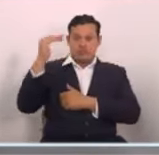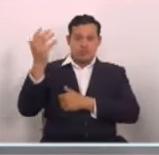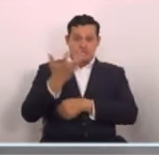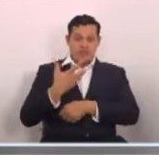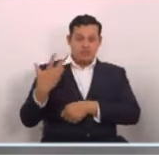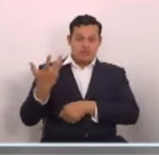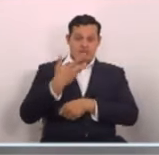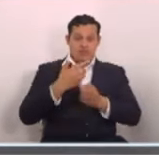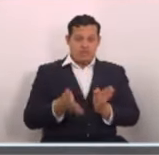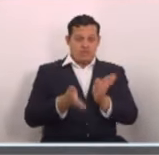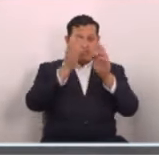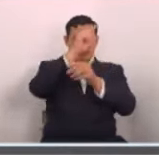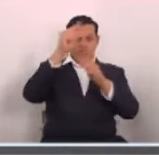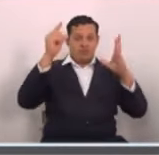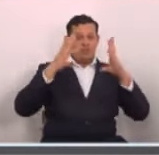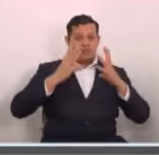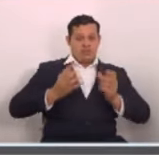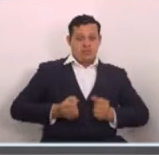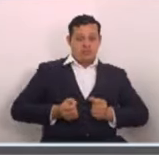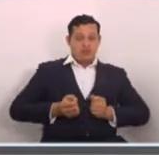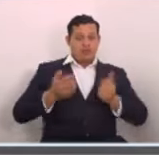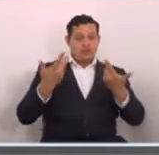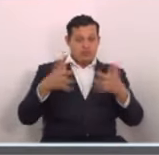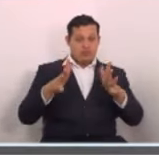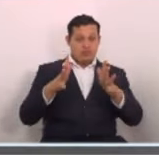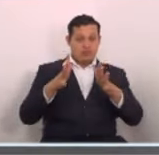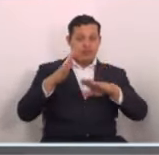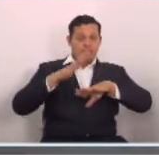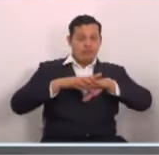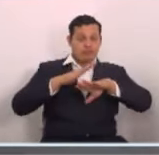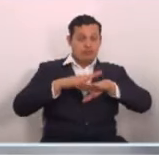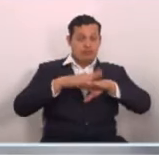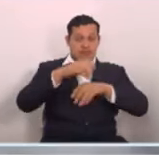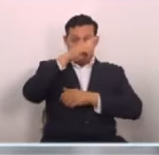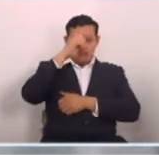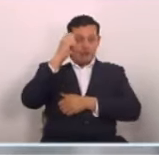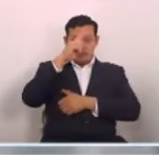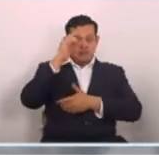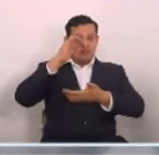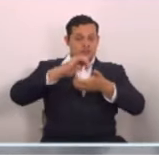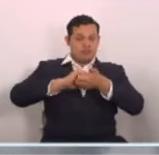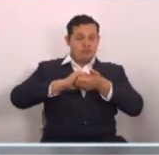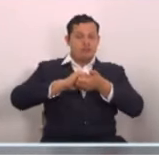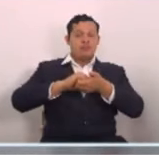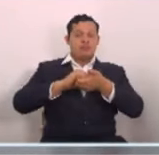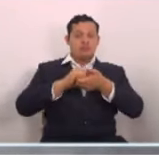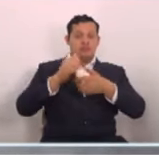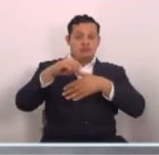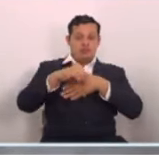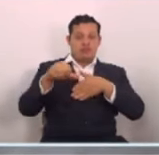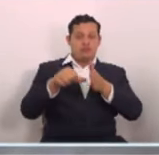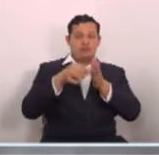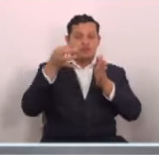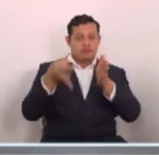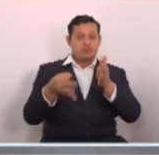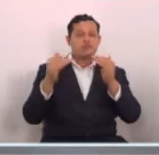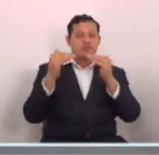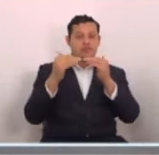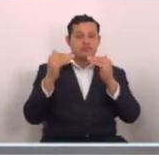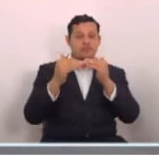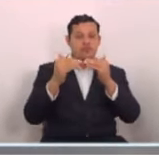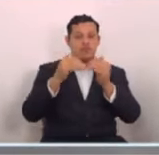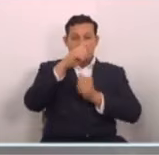las instituciones del gobierno se han convocado, están trabajando articuladamente y por supuesto la Asamblea Legislativa no se puede